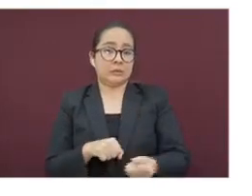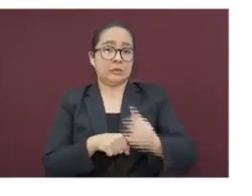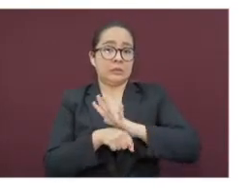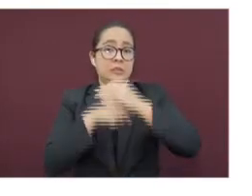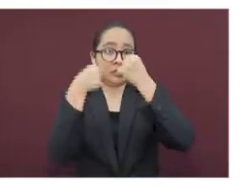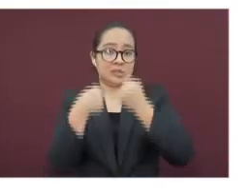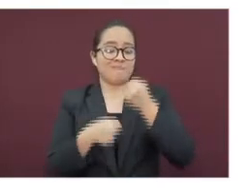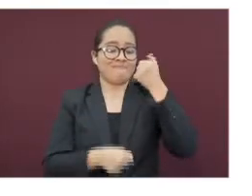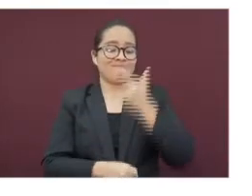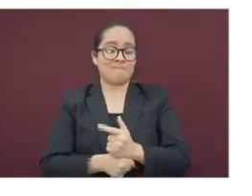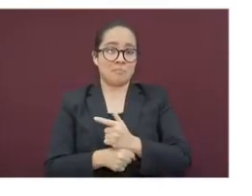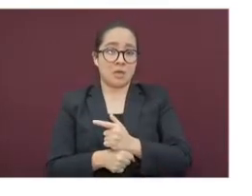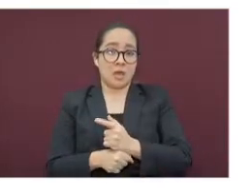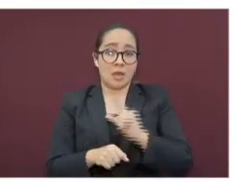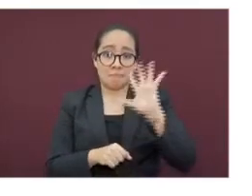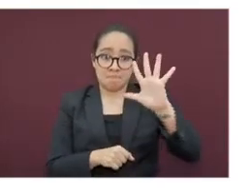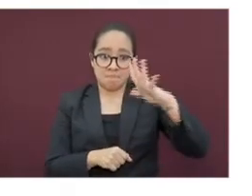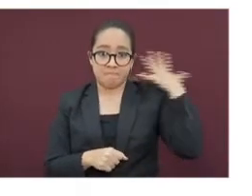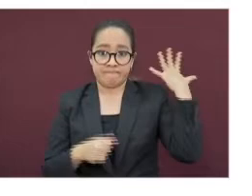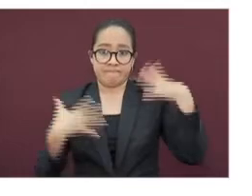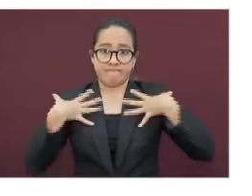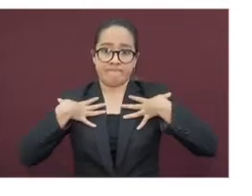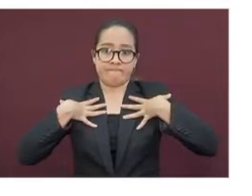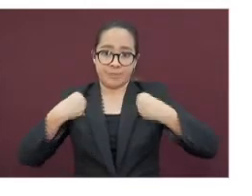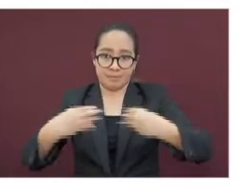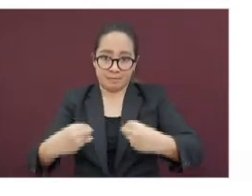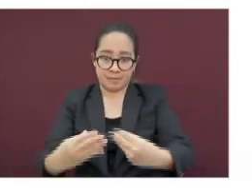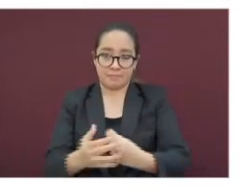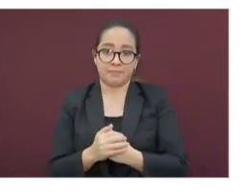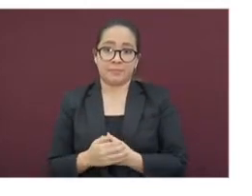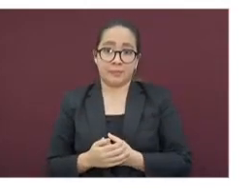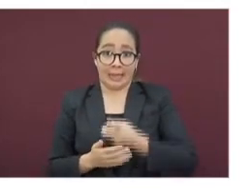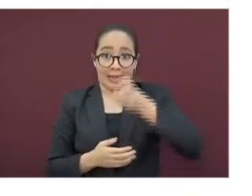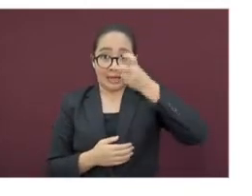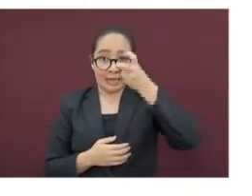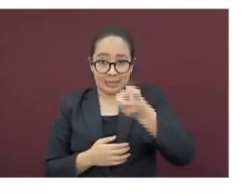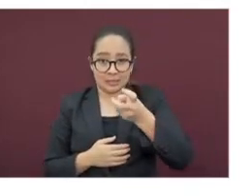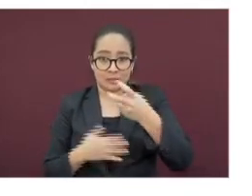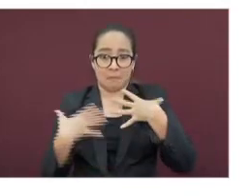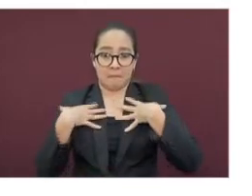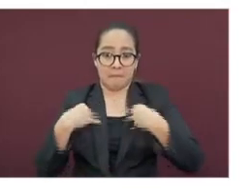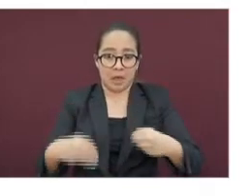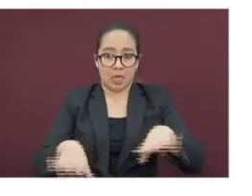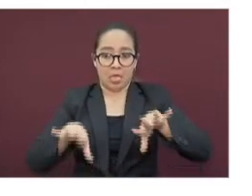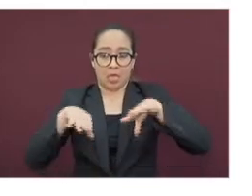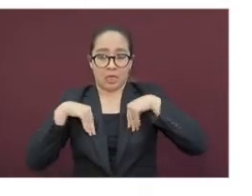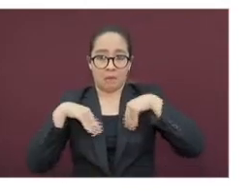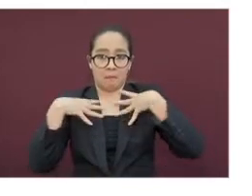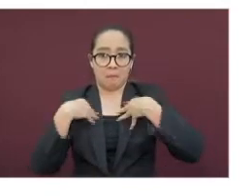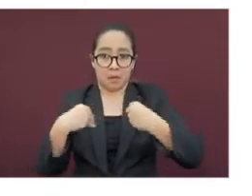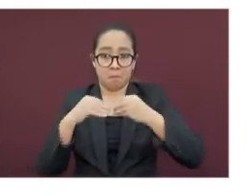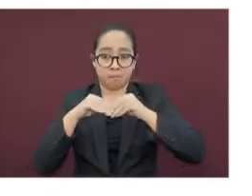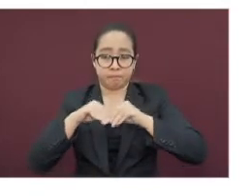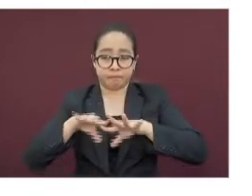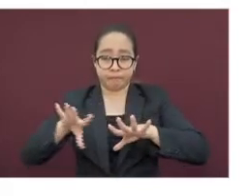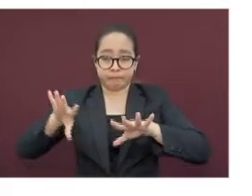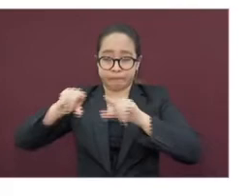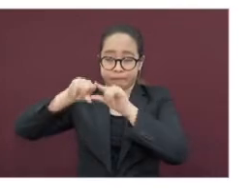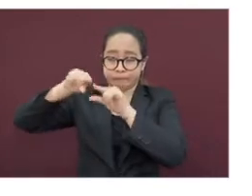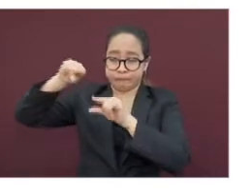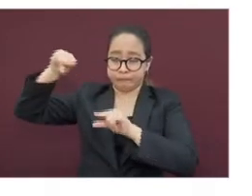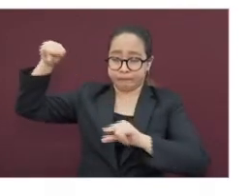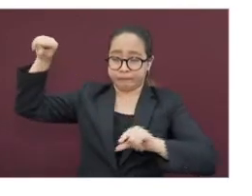velocidad con la que el padecimiento avanza. Este incremento en la transmisión y su dispersión a diferentes